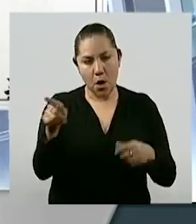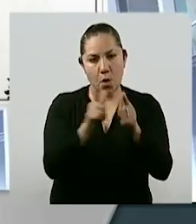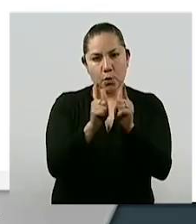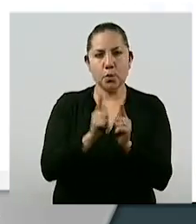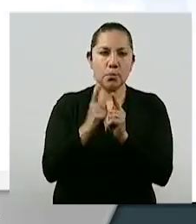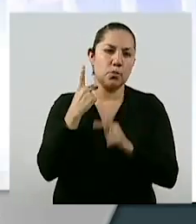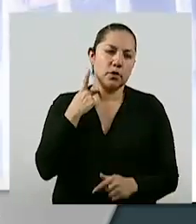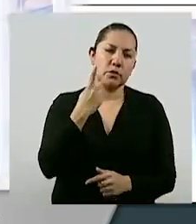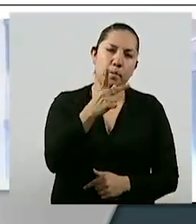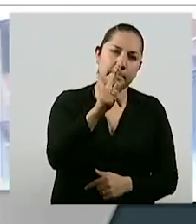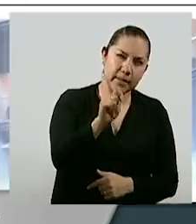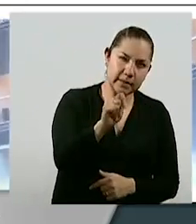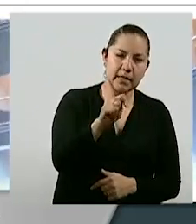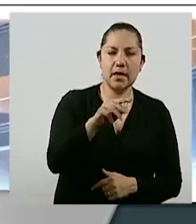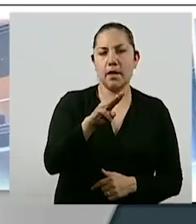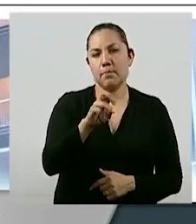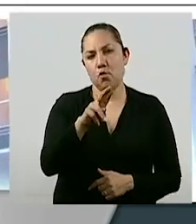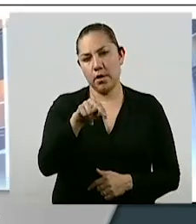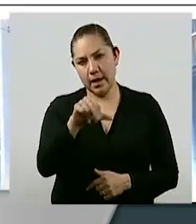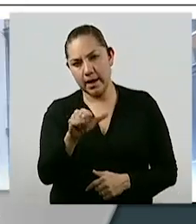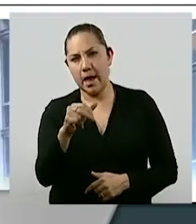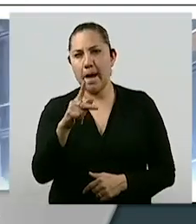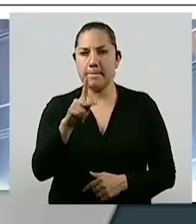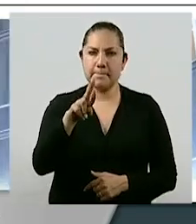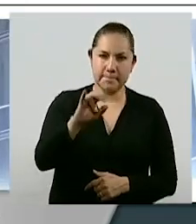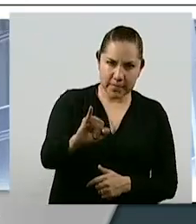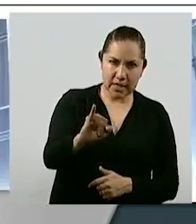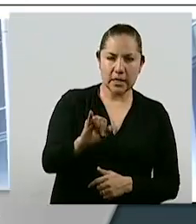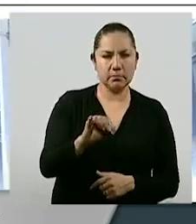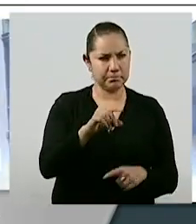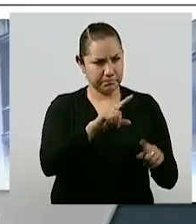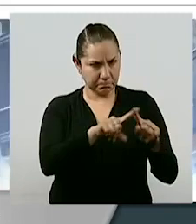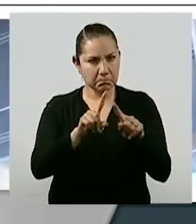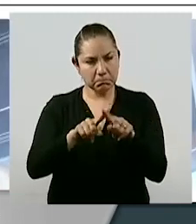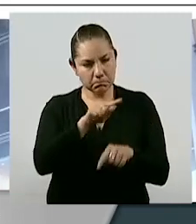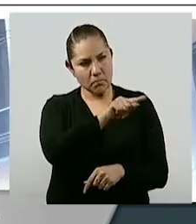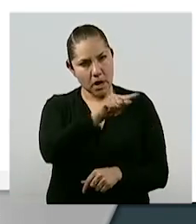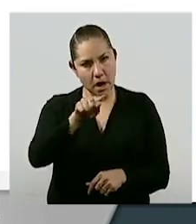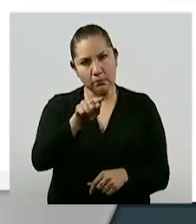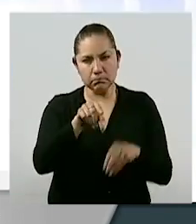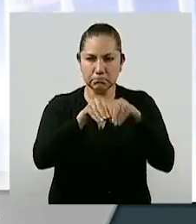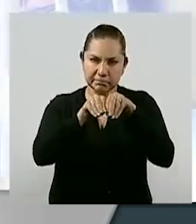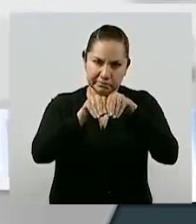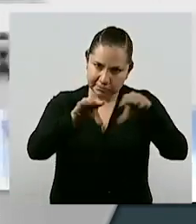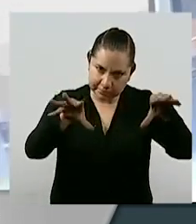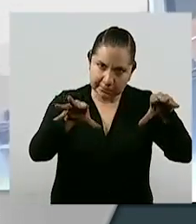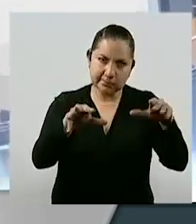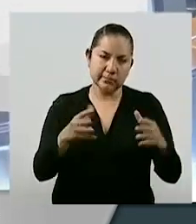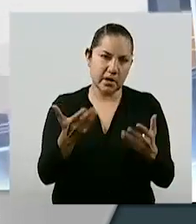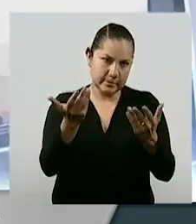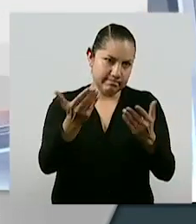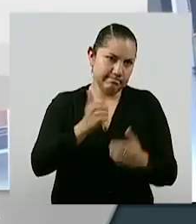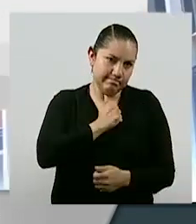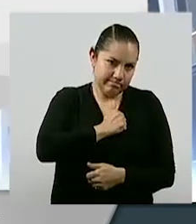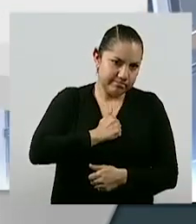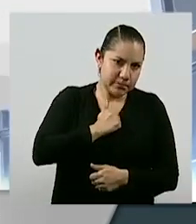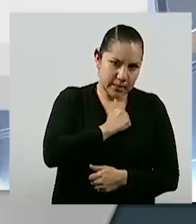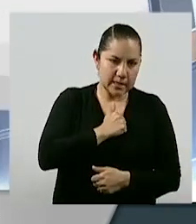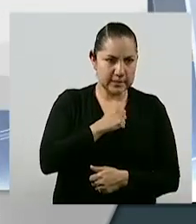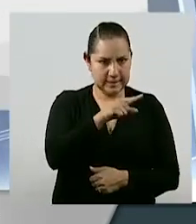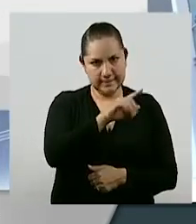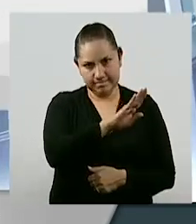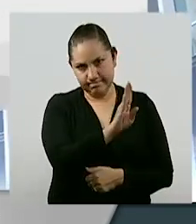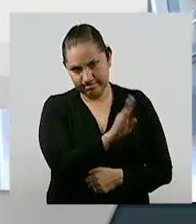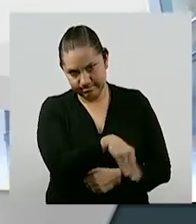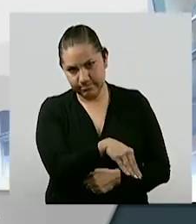del PRI y del PRD, pues se externaron, también externaron sus condolencias sobre ello. El